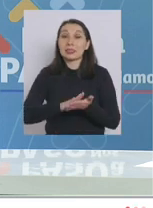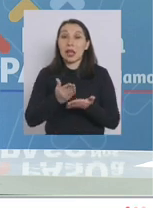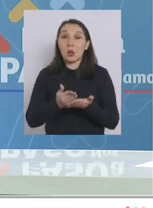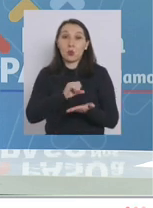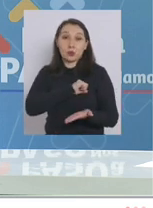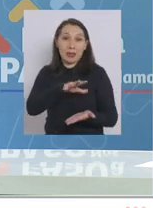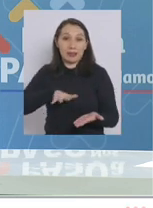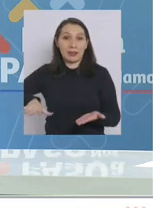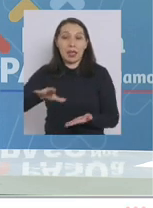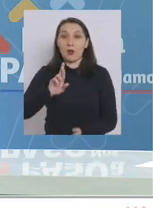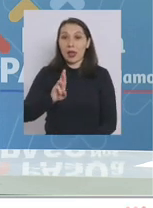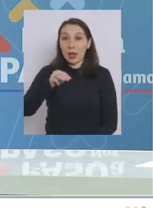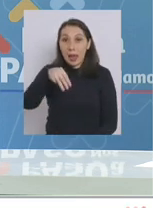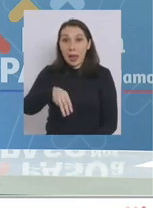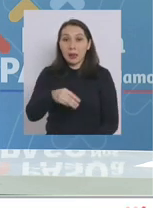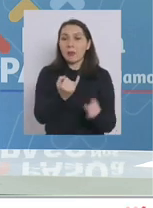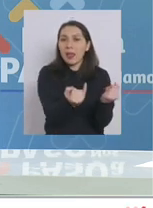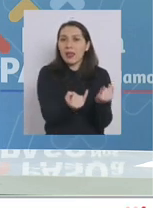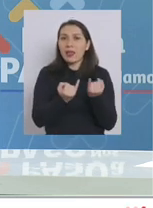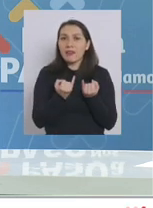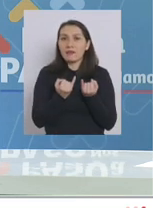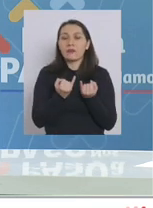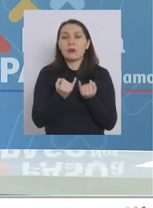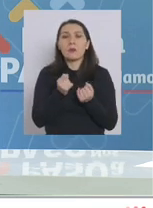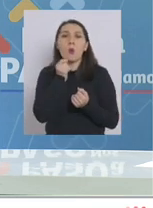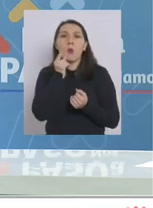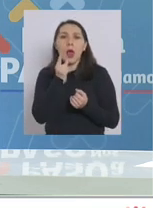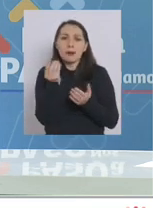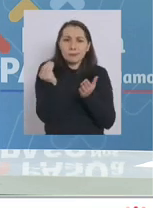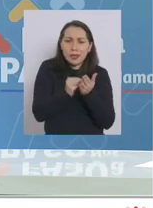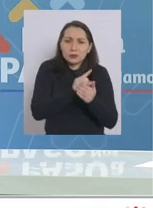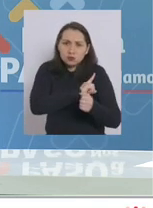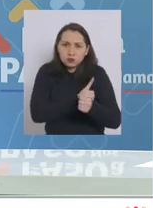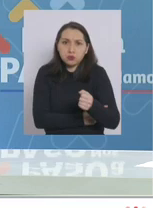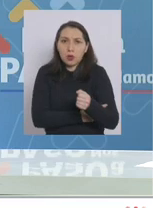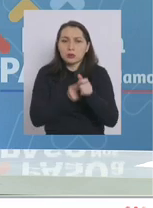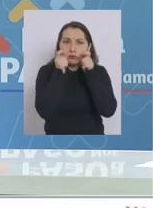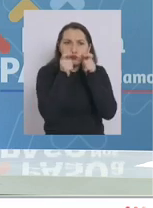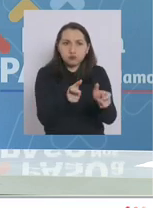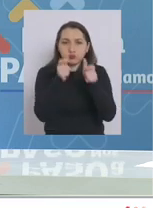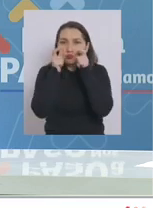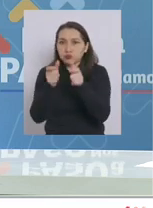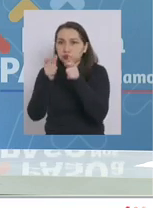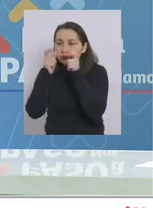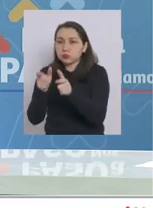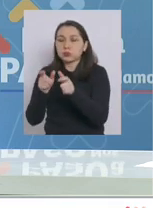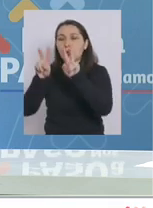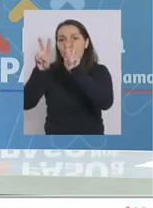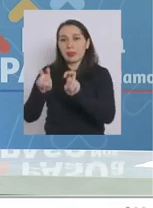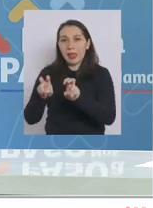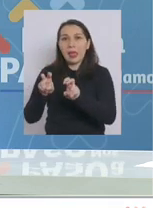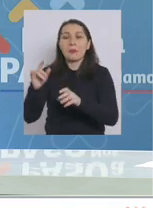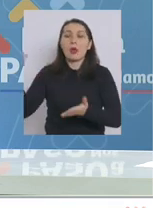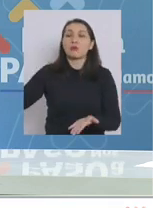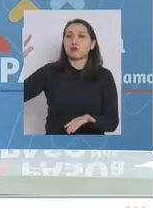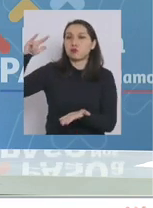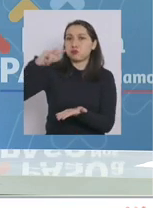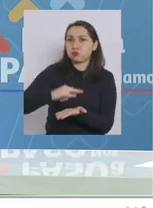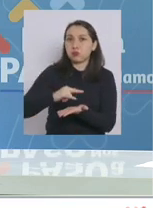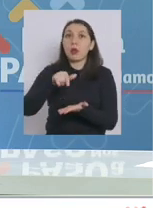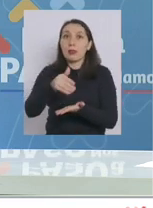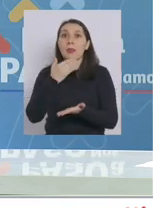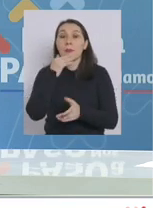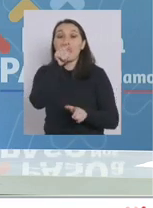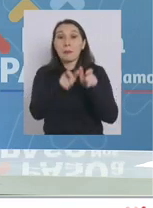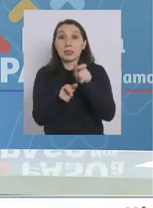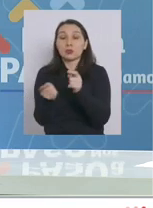Metropolitana para que nos informe acerca del fortalecimiento de las fiscalizaciones en el aeropuerto y a los